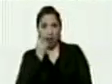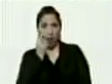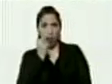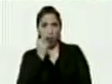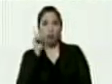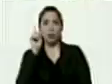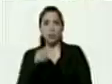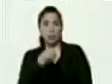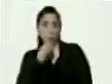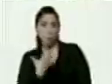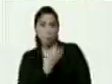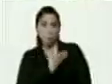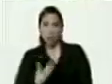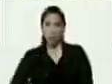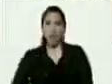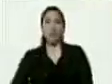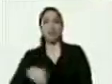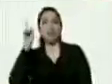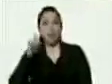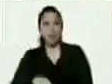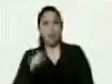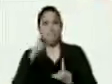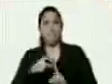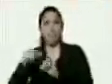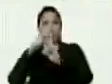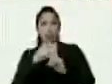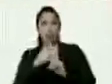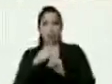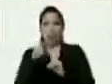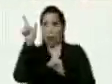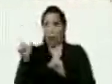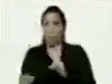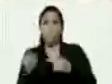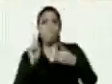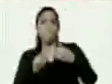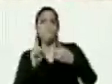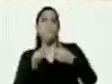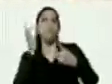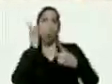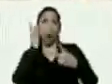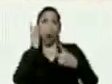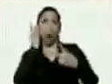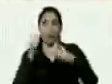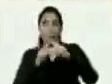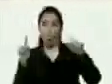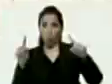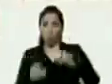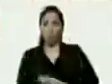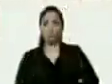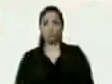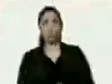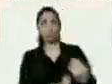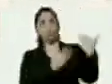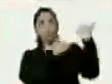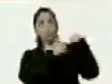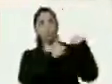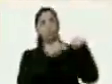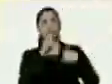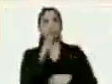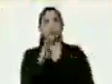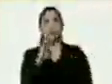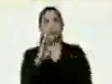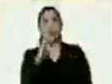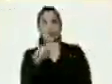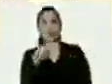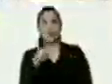también queremos darle la palabra a Niduca Rodríguez ella es jefe de VCH de